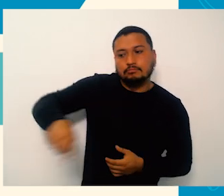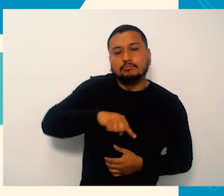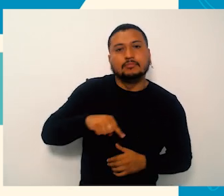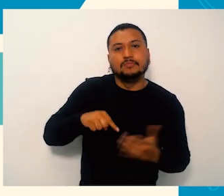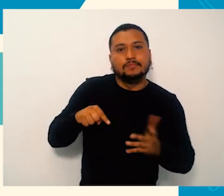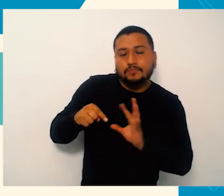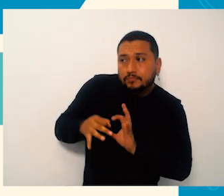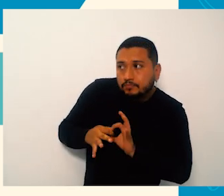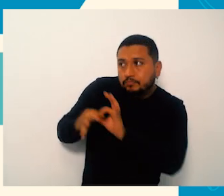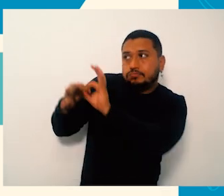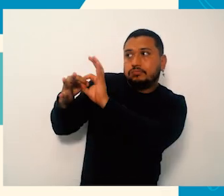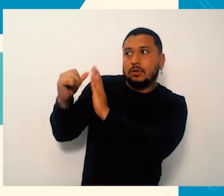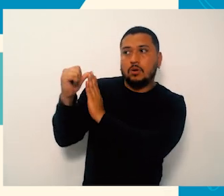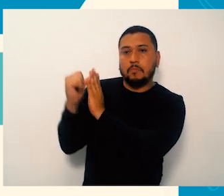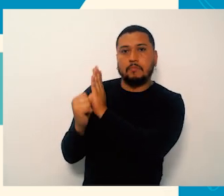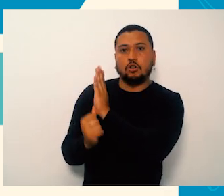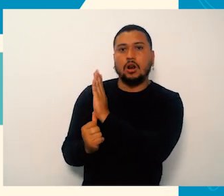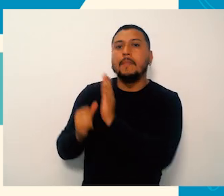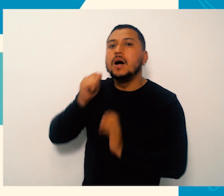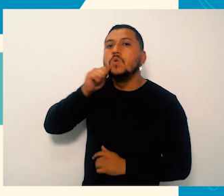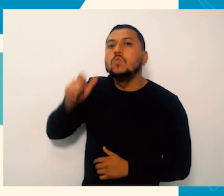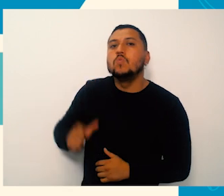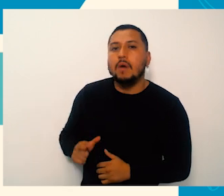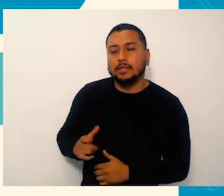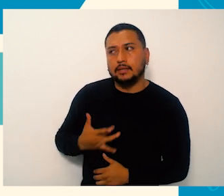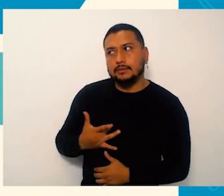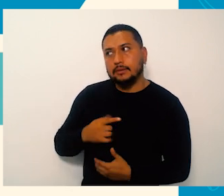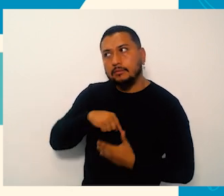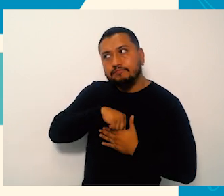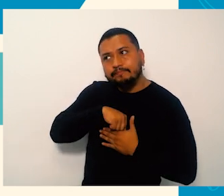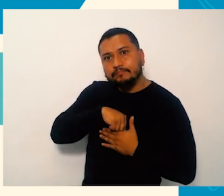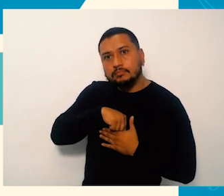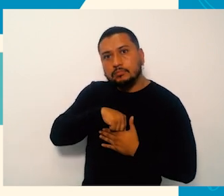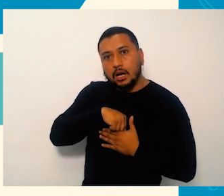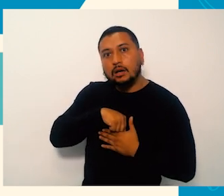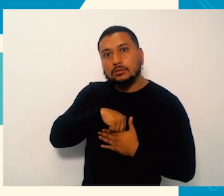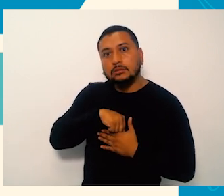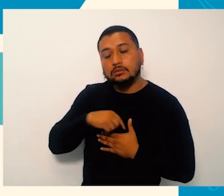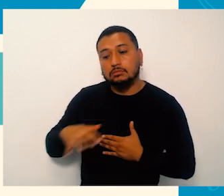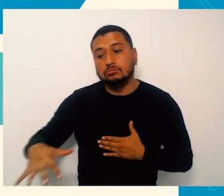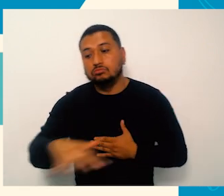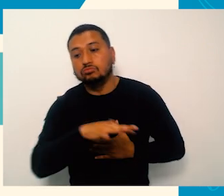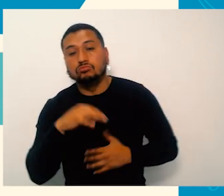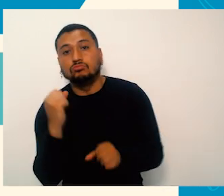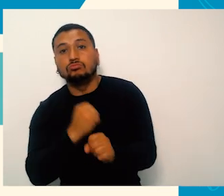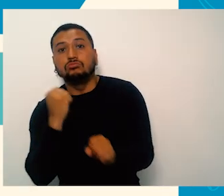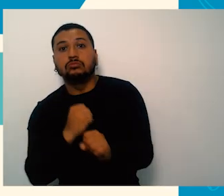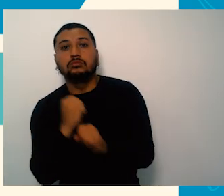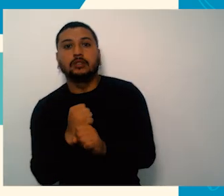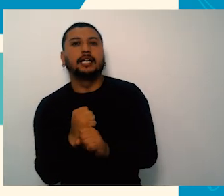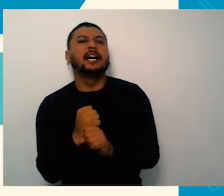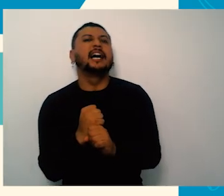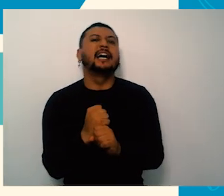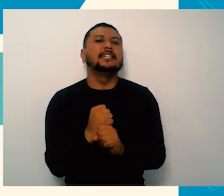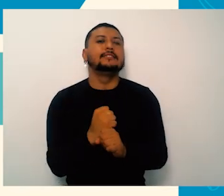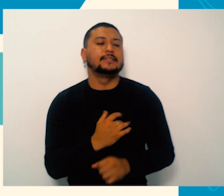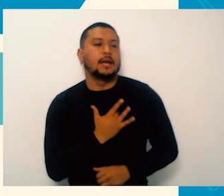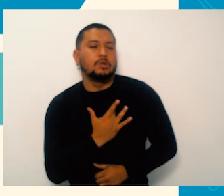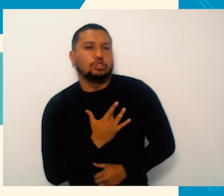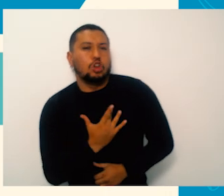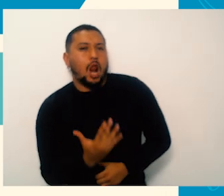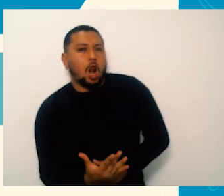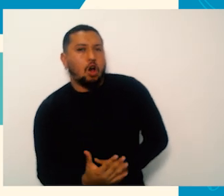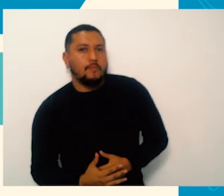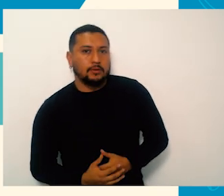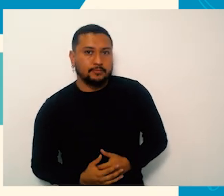y luego la postulación como hospital universitario, que creemos se puede dar como el primer